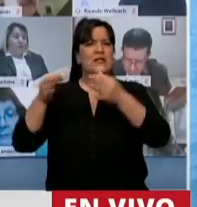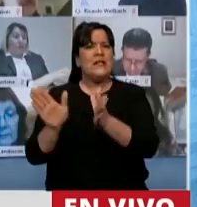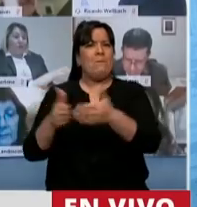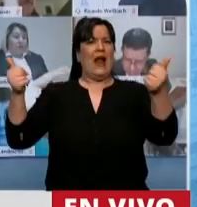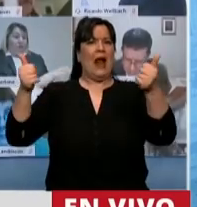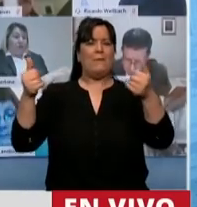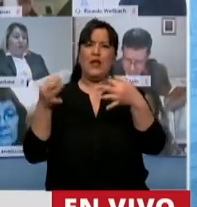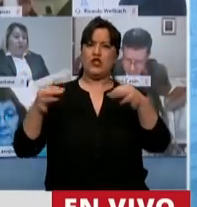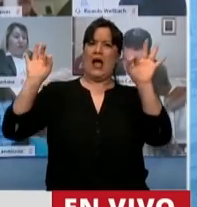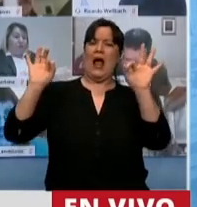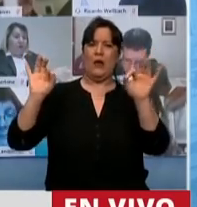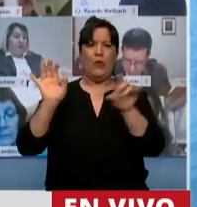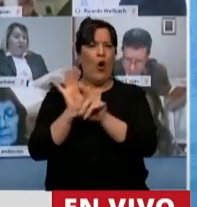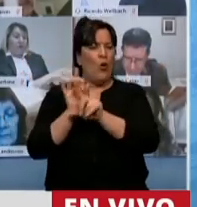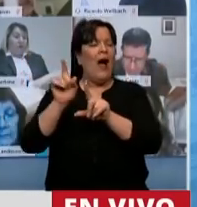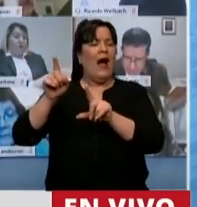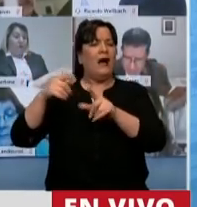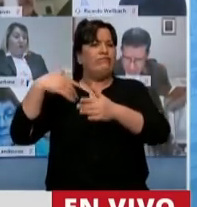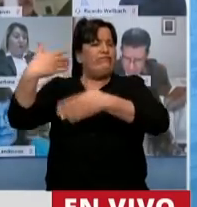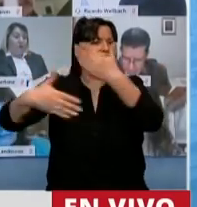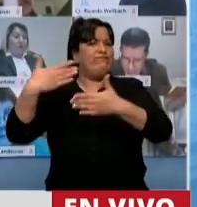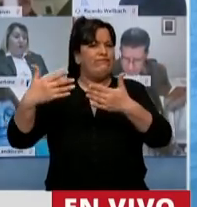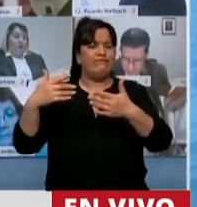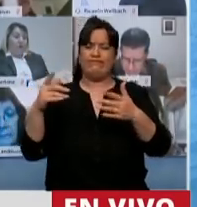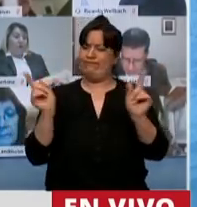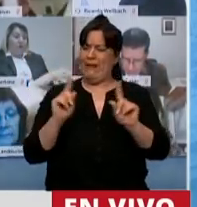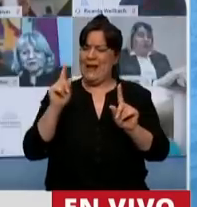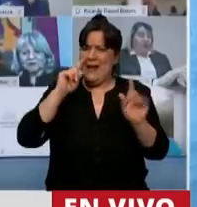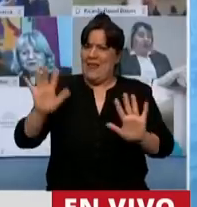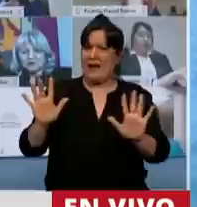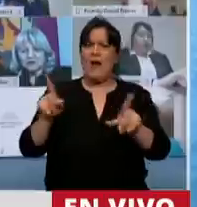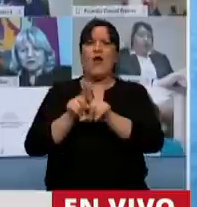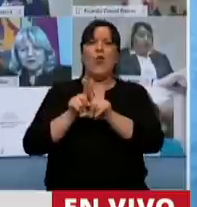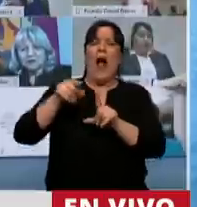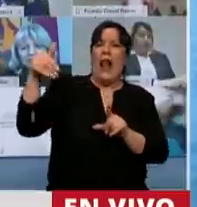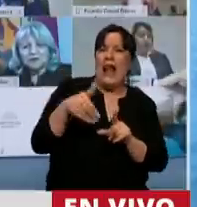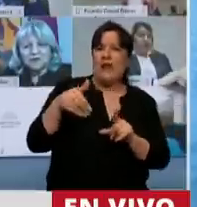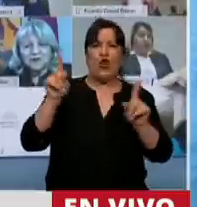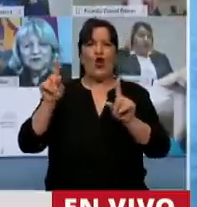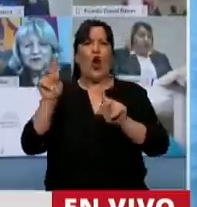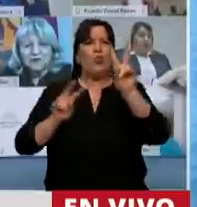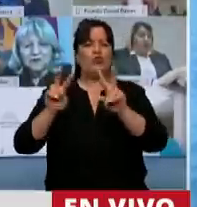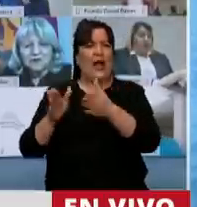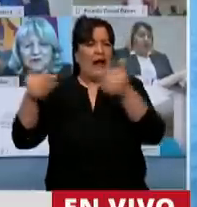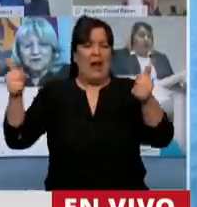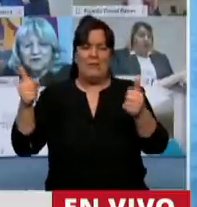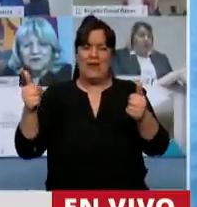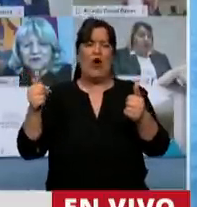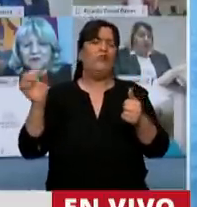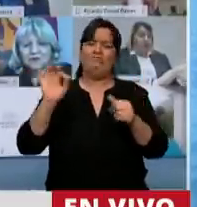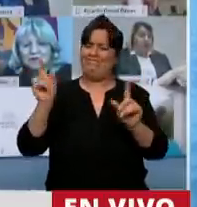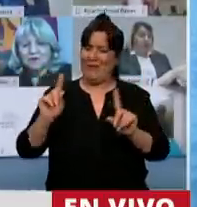abandonar la indolencia de la justicia ni la lenidad ni la blandura cuando tiene que investigar la corrupción,